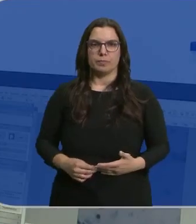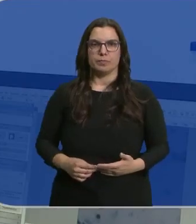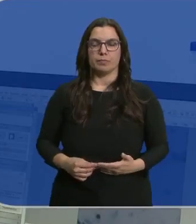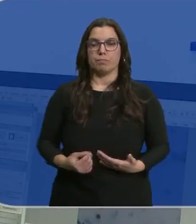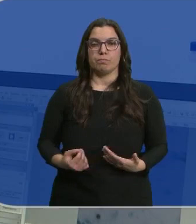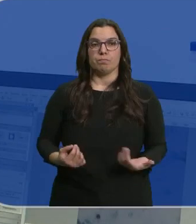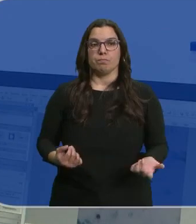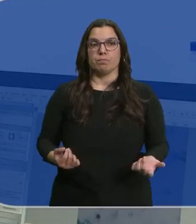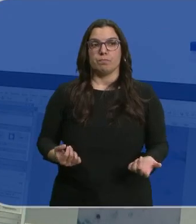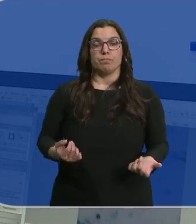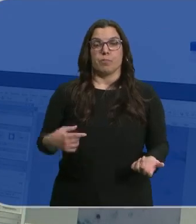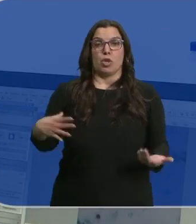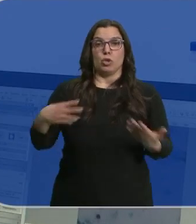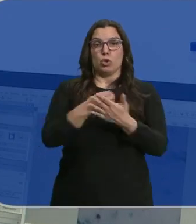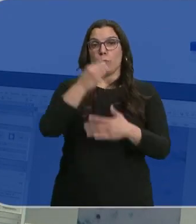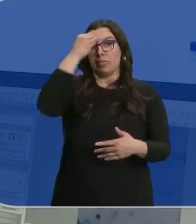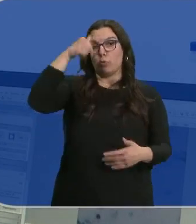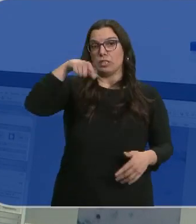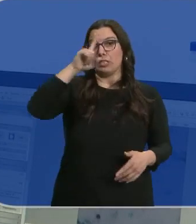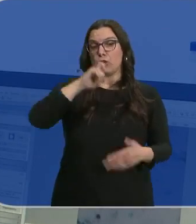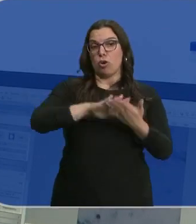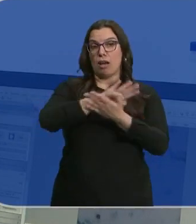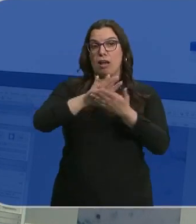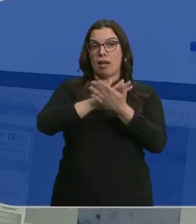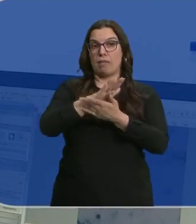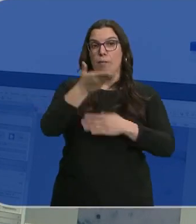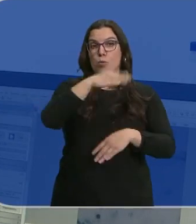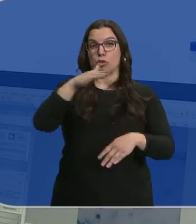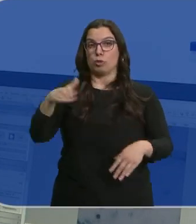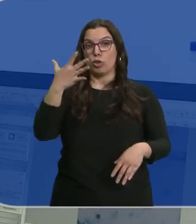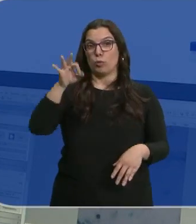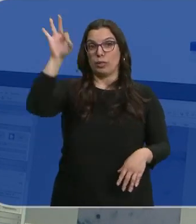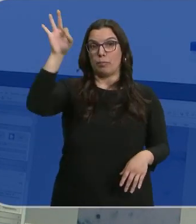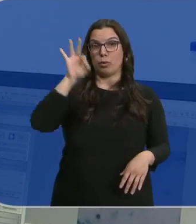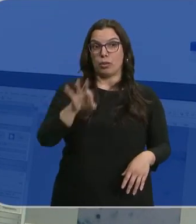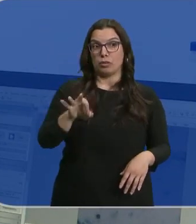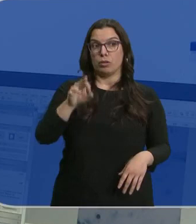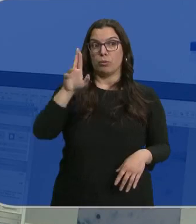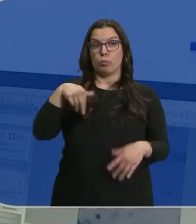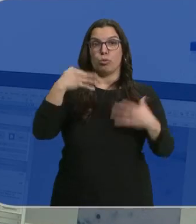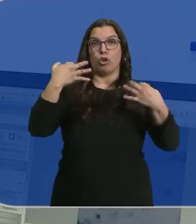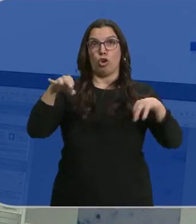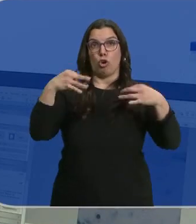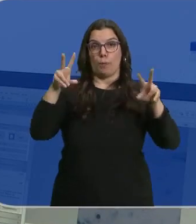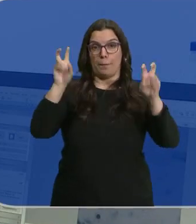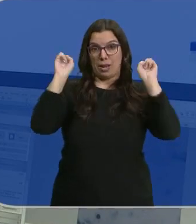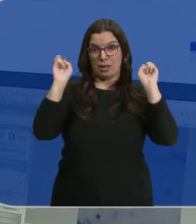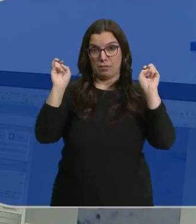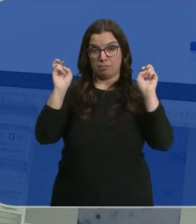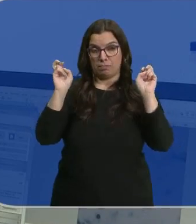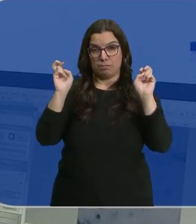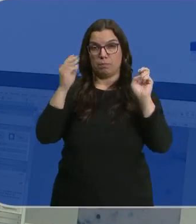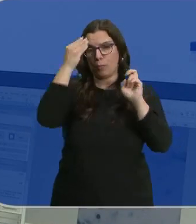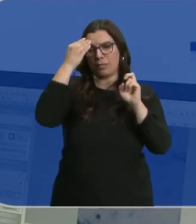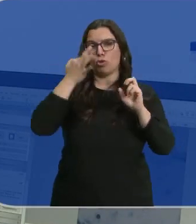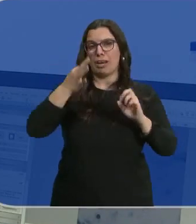Tanto unos como otros pensamos que este año hablar del 50% de mortandad es hablar de algo normal. Creemos que